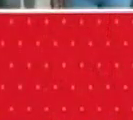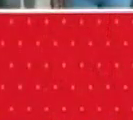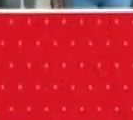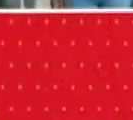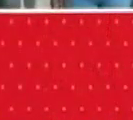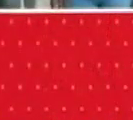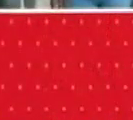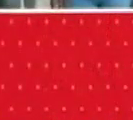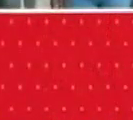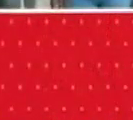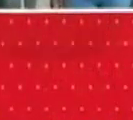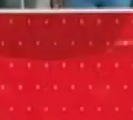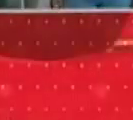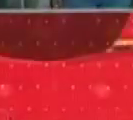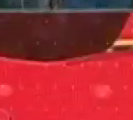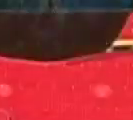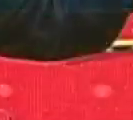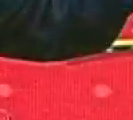presidente